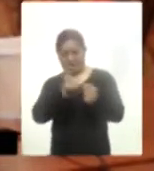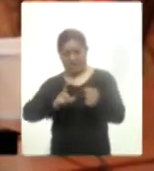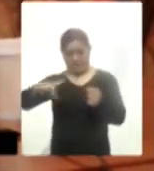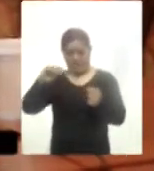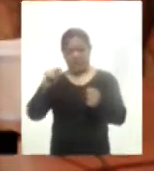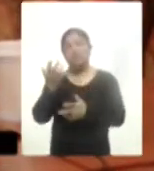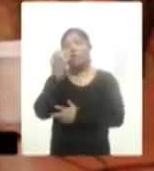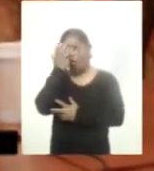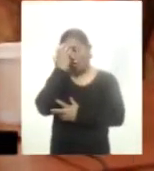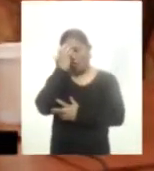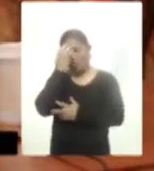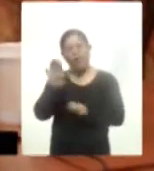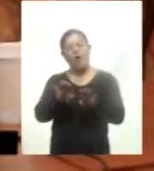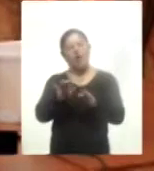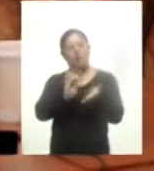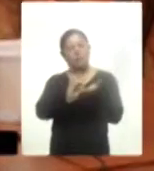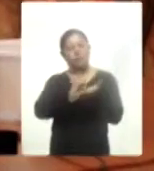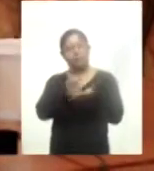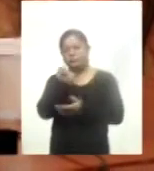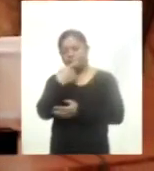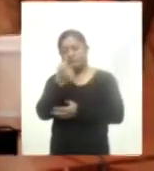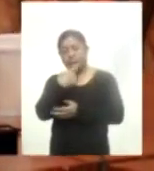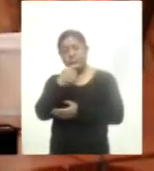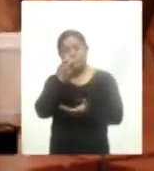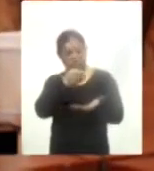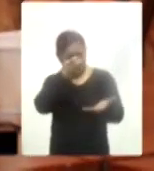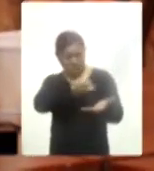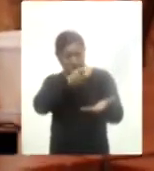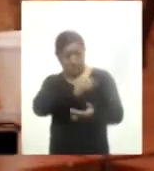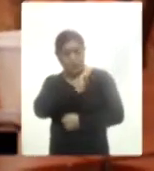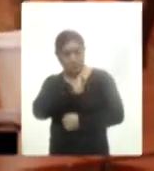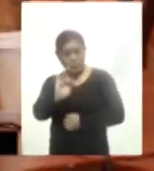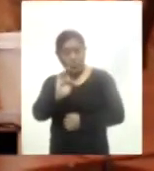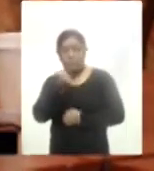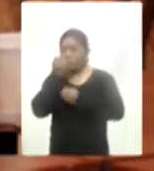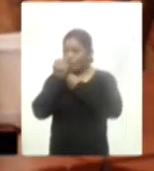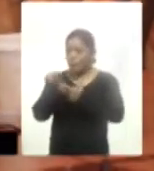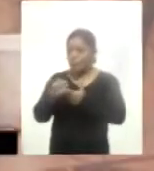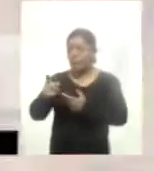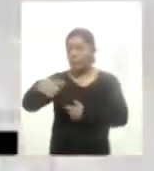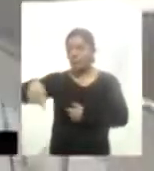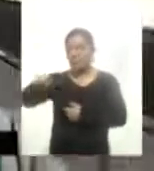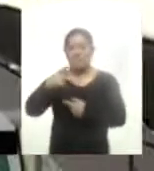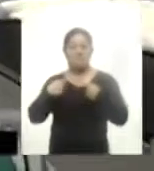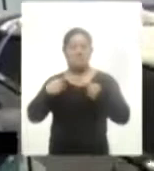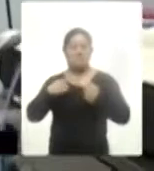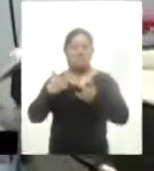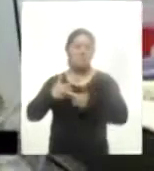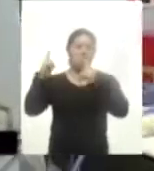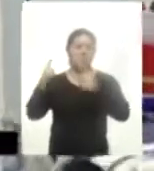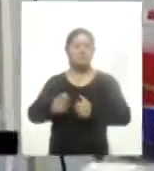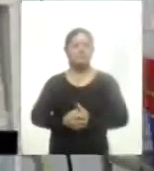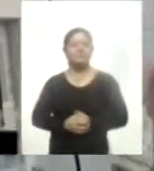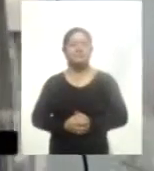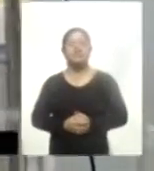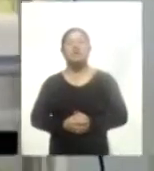cómo este tratamiento puede aplicarse en población abierta. Marco Mena